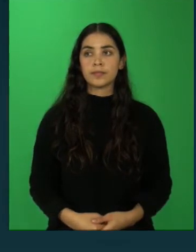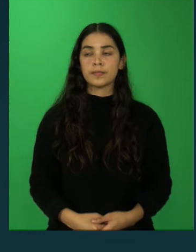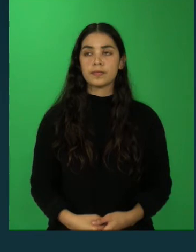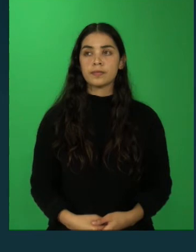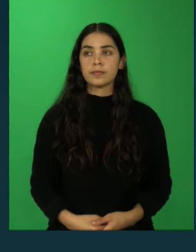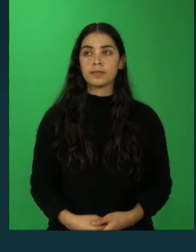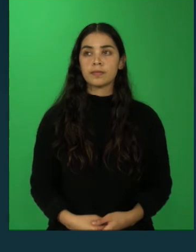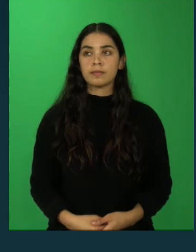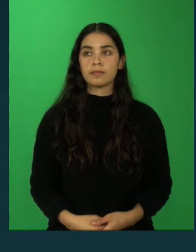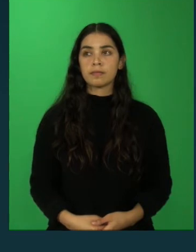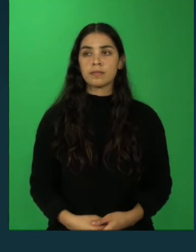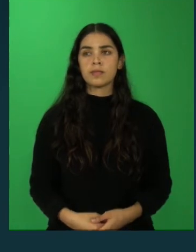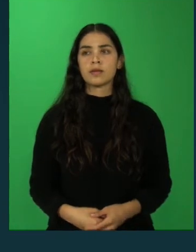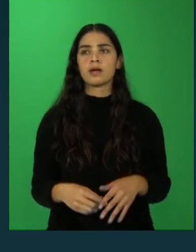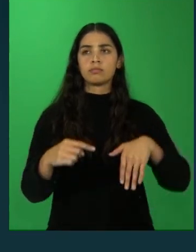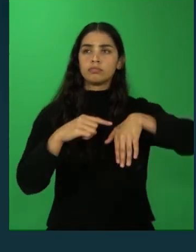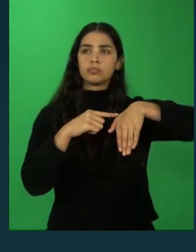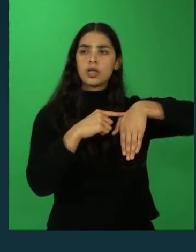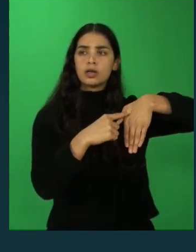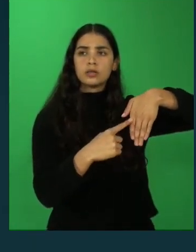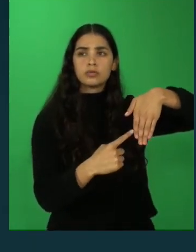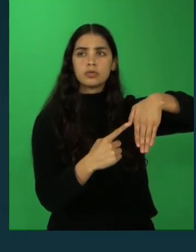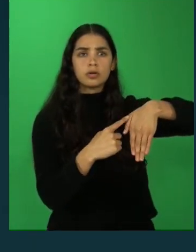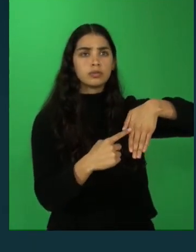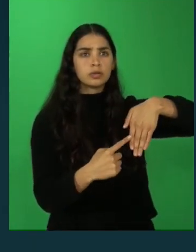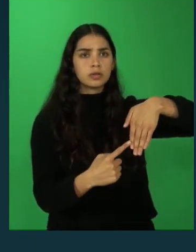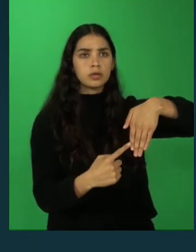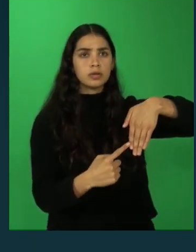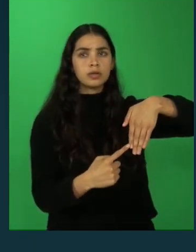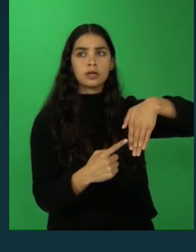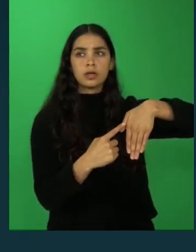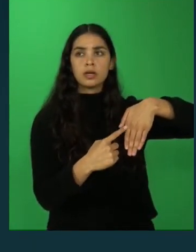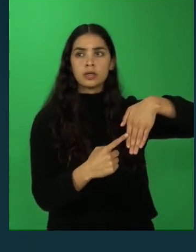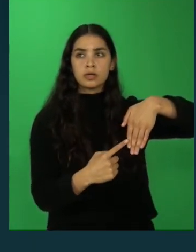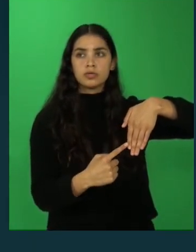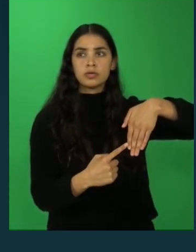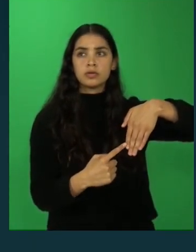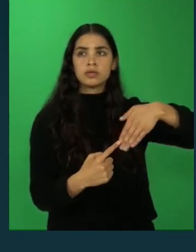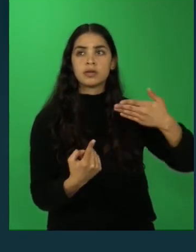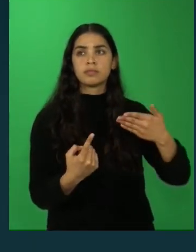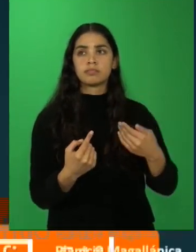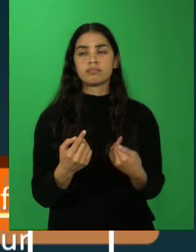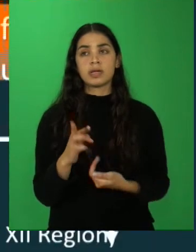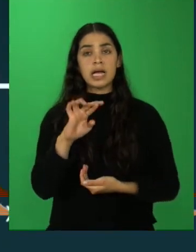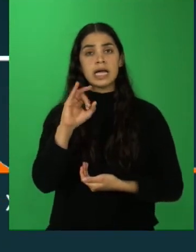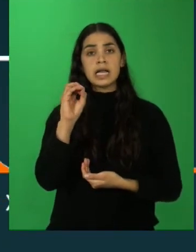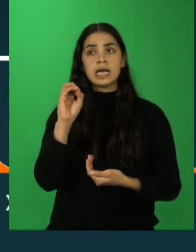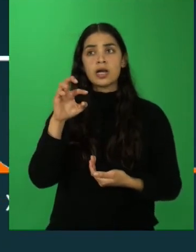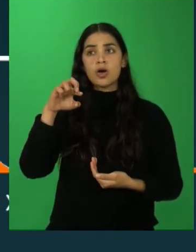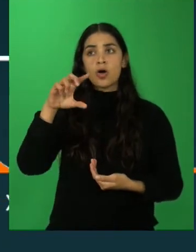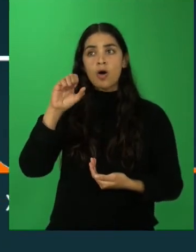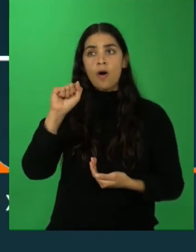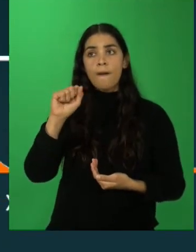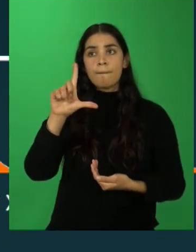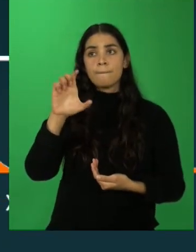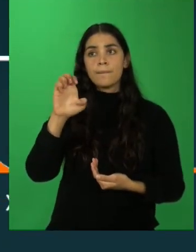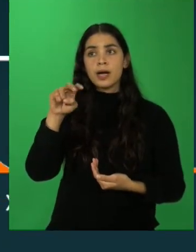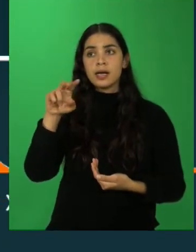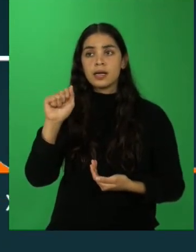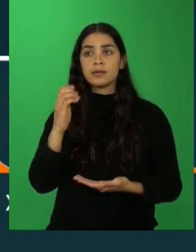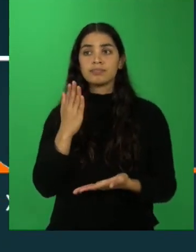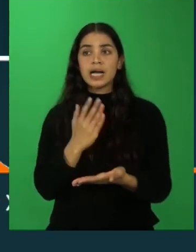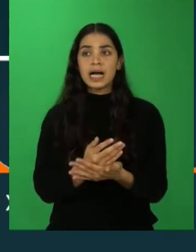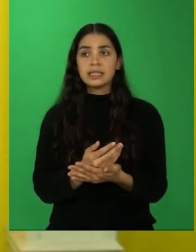La zona austral. La zona austral comprende desde el río Palena hasta la Antártida